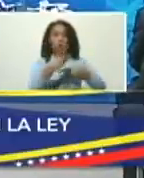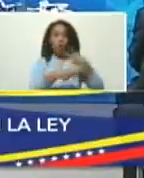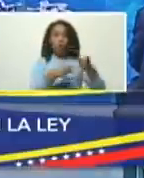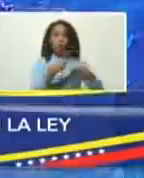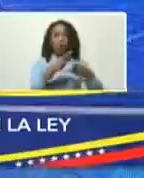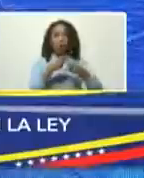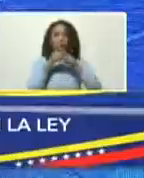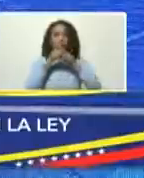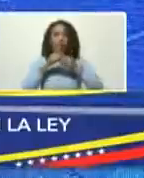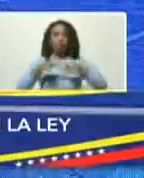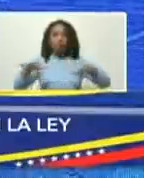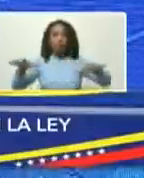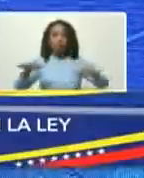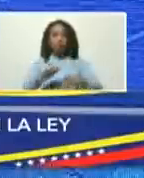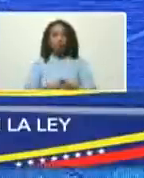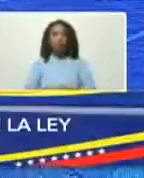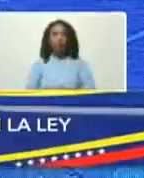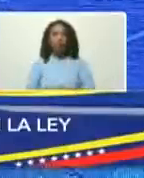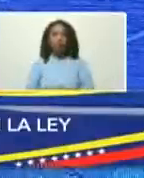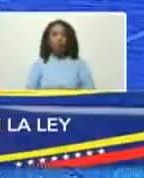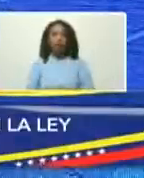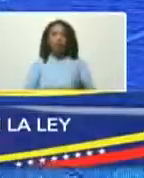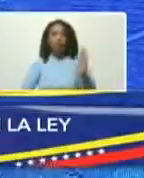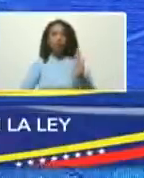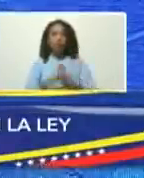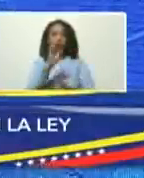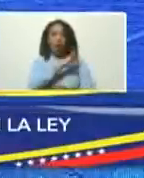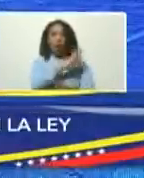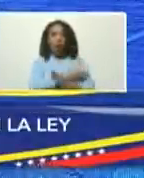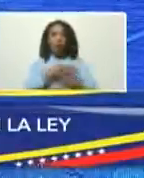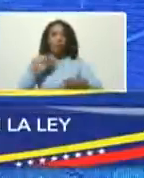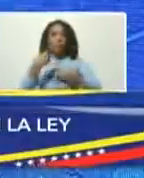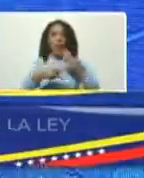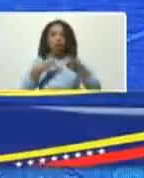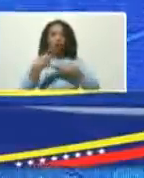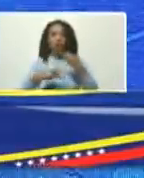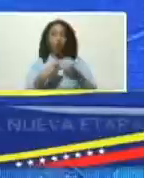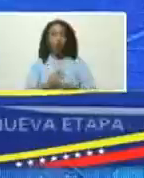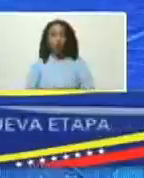expansión y de desarrollo de las fuerzas productivas